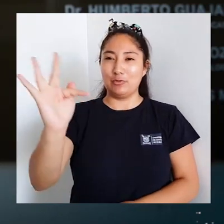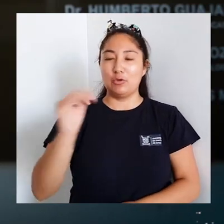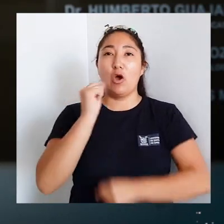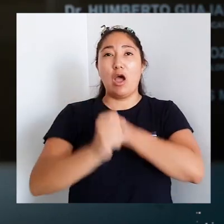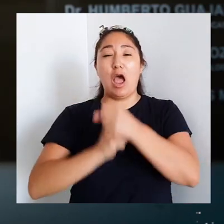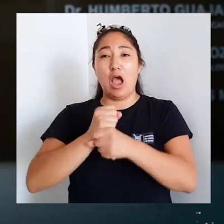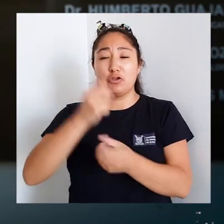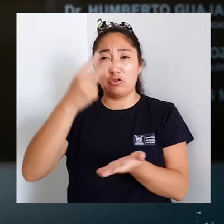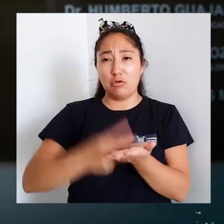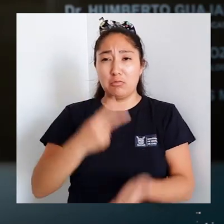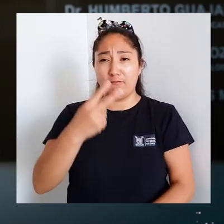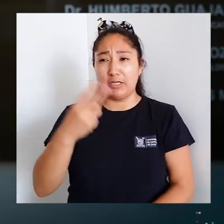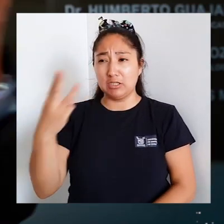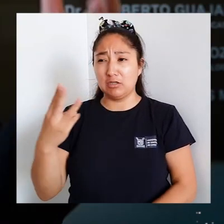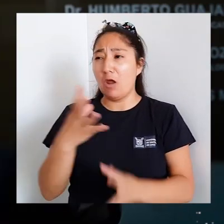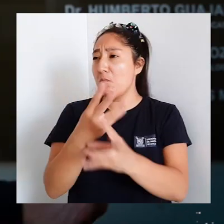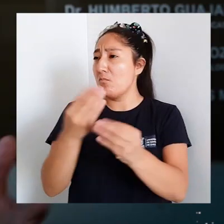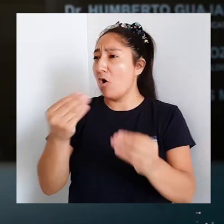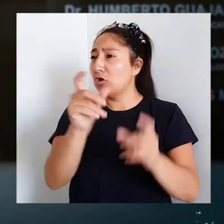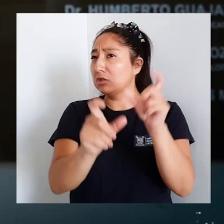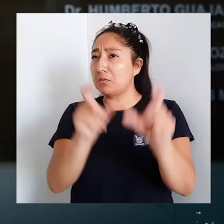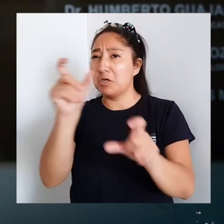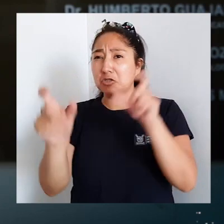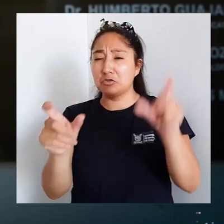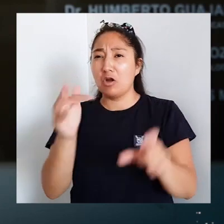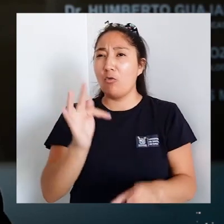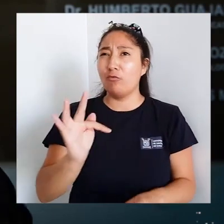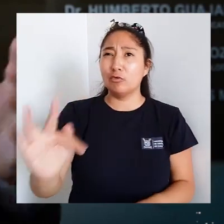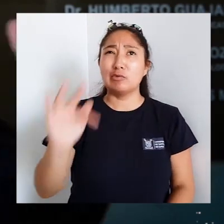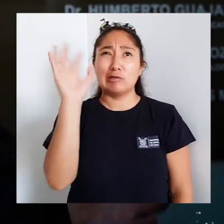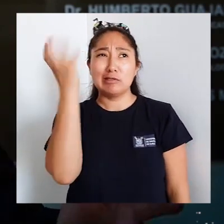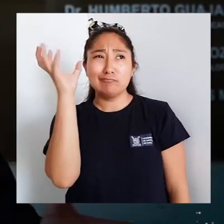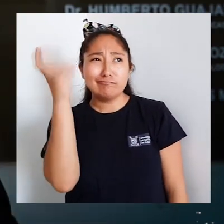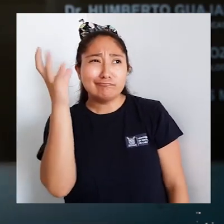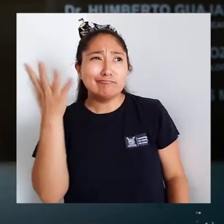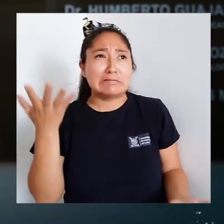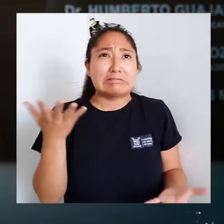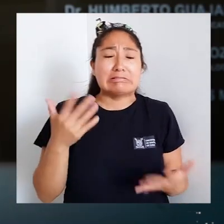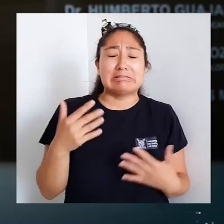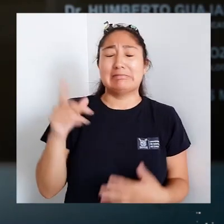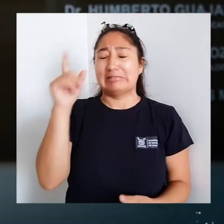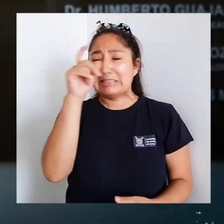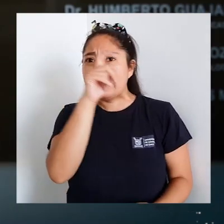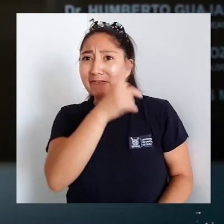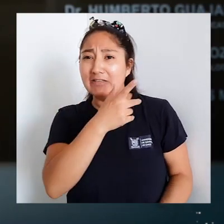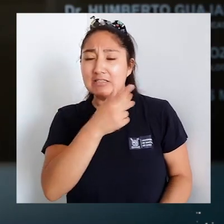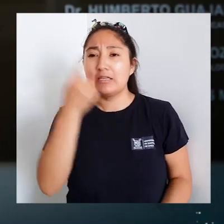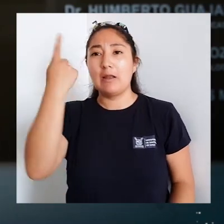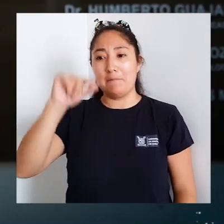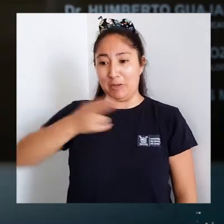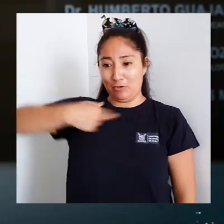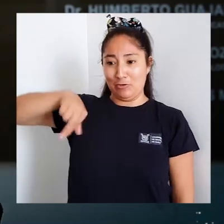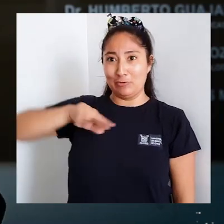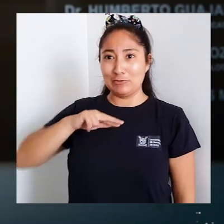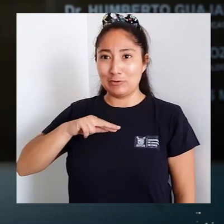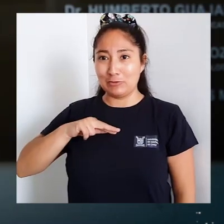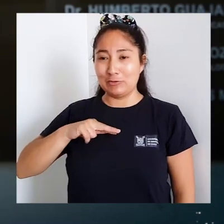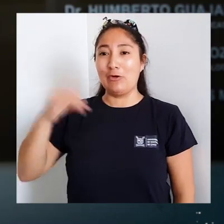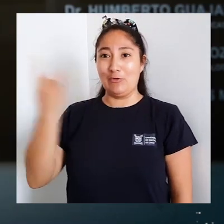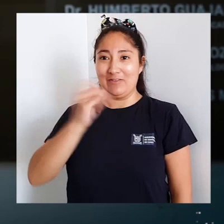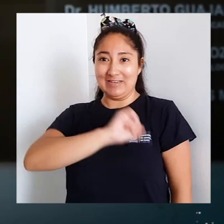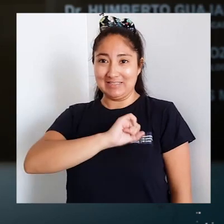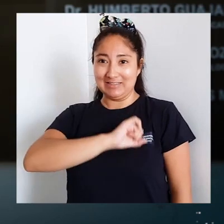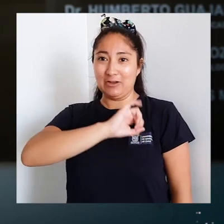futuro, el año 2023, que para muchas personas es un futuro incierto, es un futuro crítico, pero que para